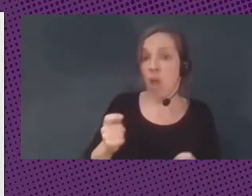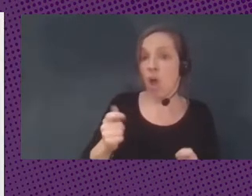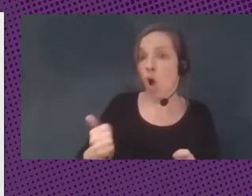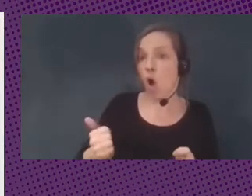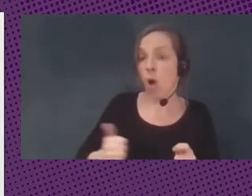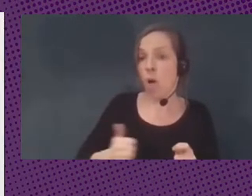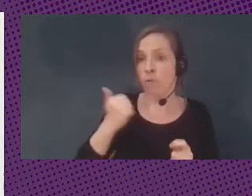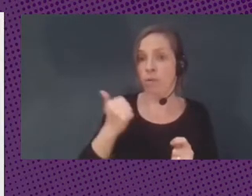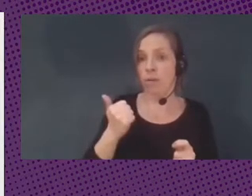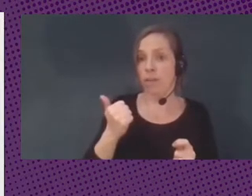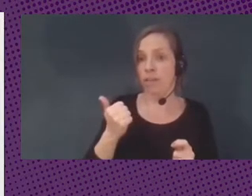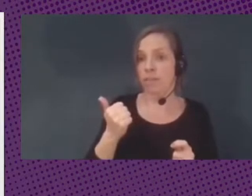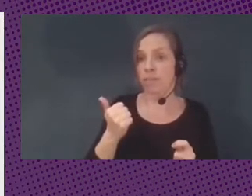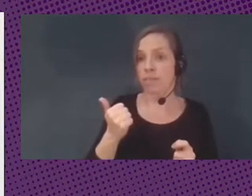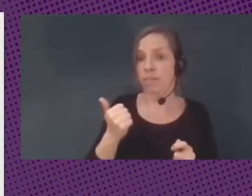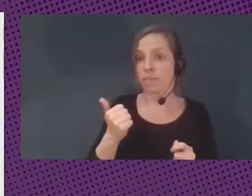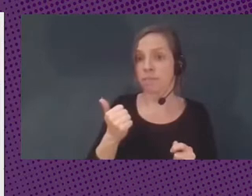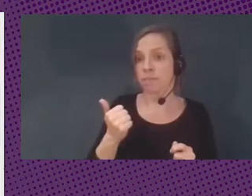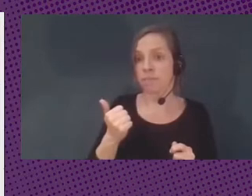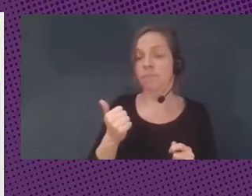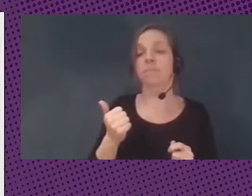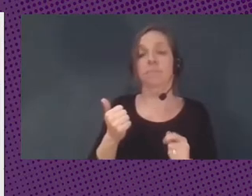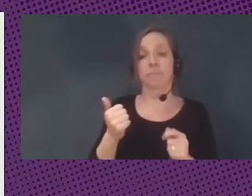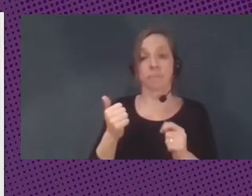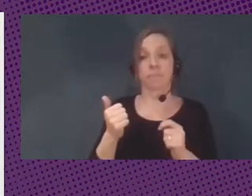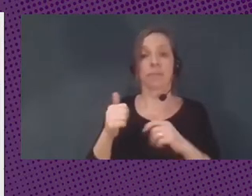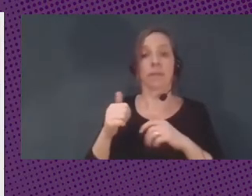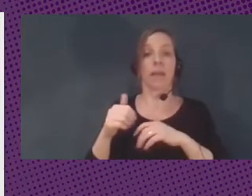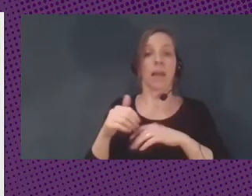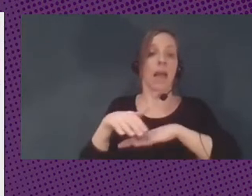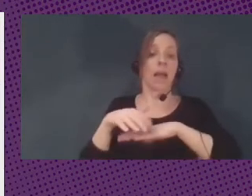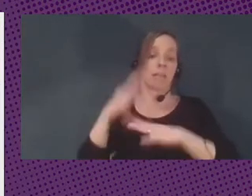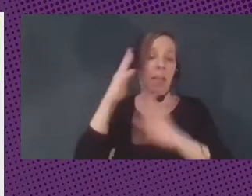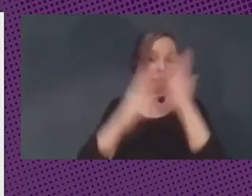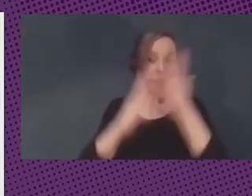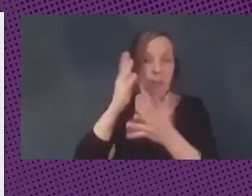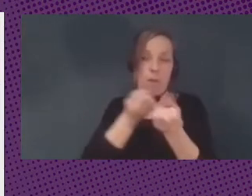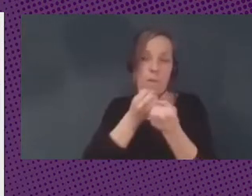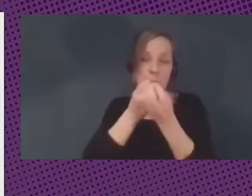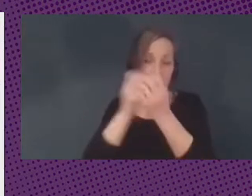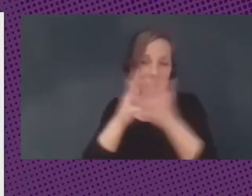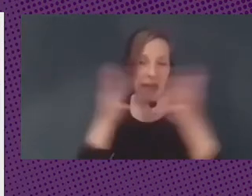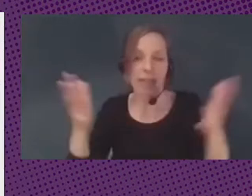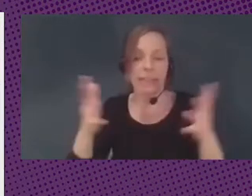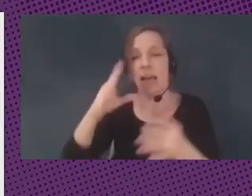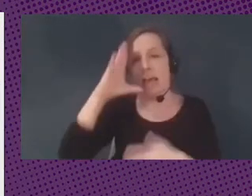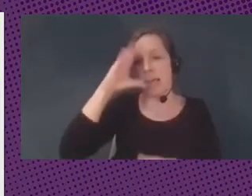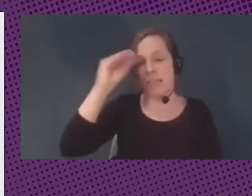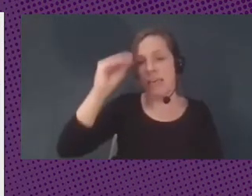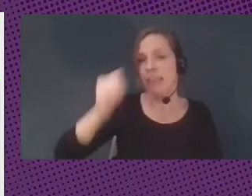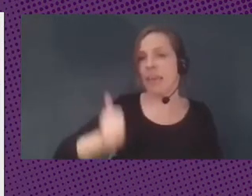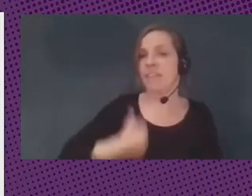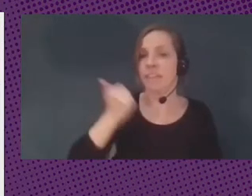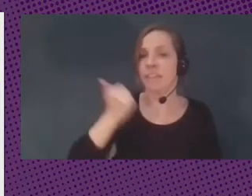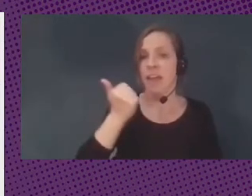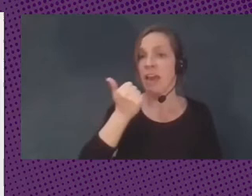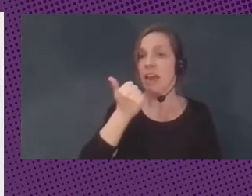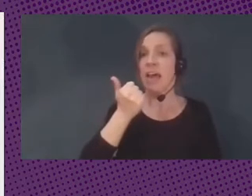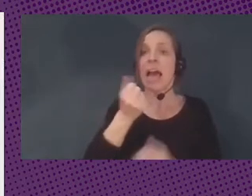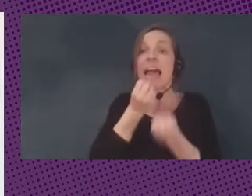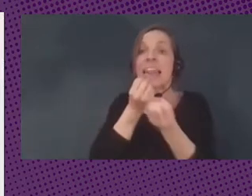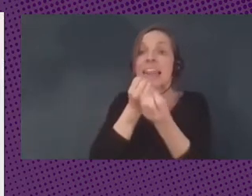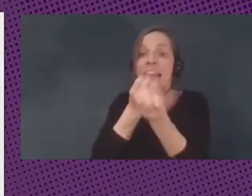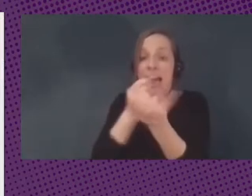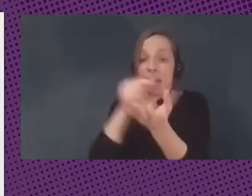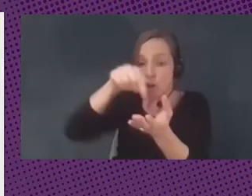través de la administración de Big Data, de Machine Learning, de Inteligencia Artificial, de los datos del dinero